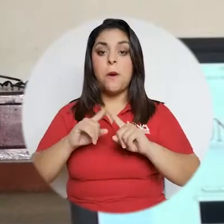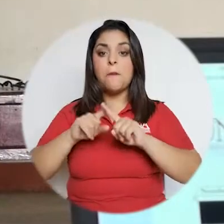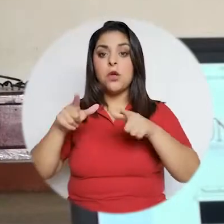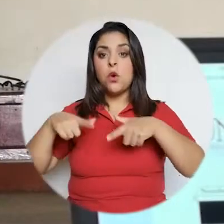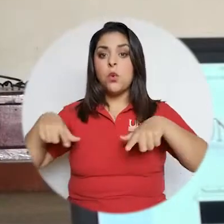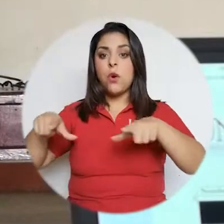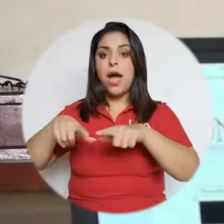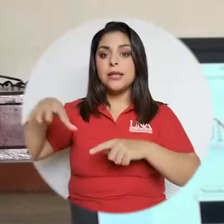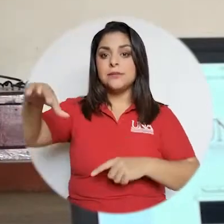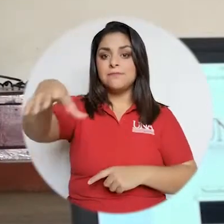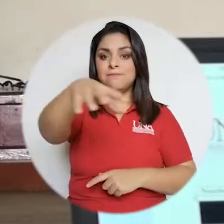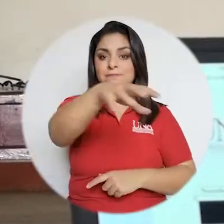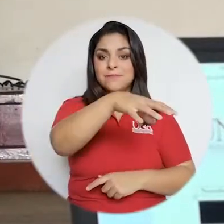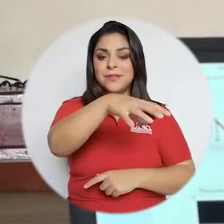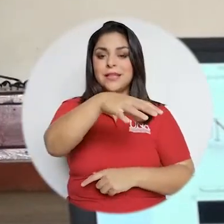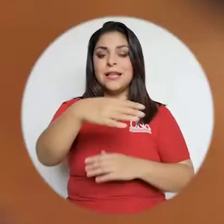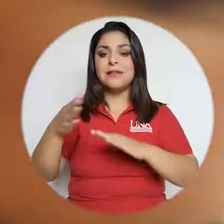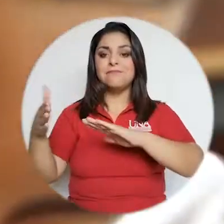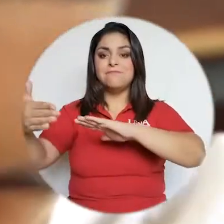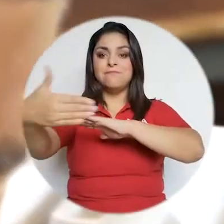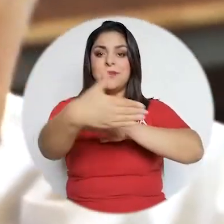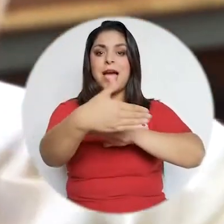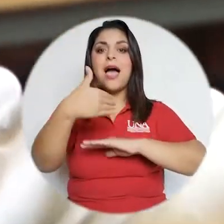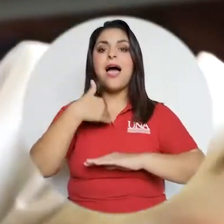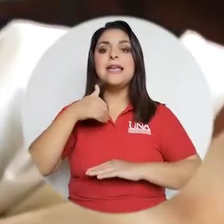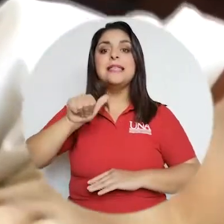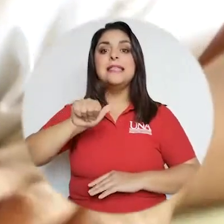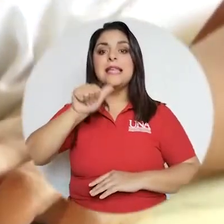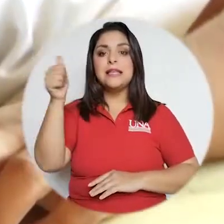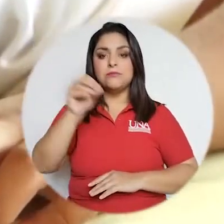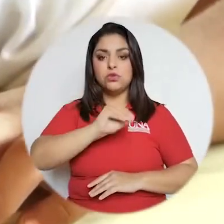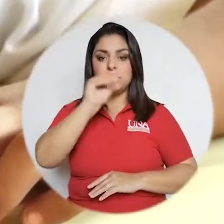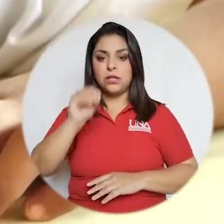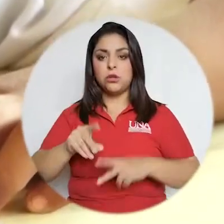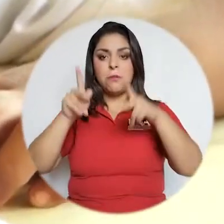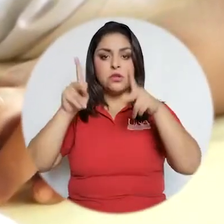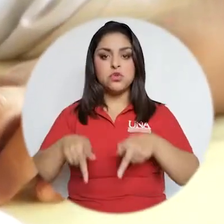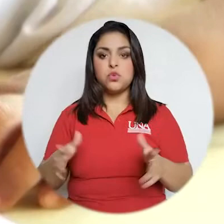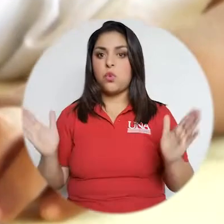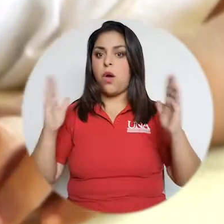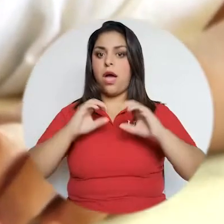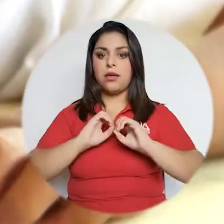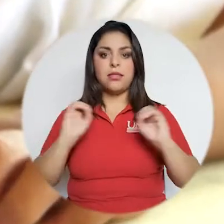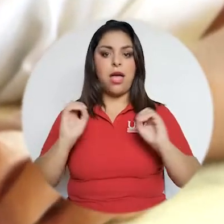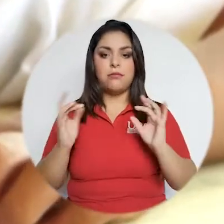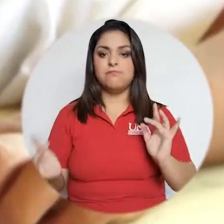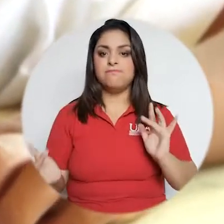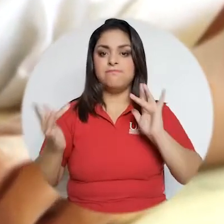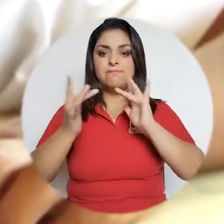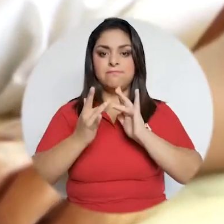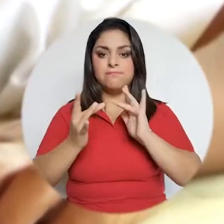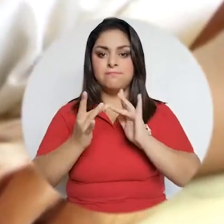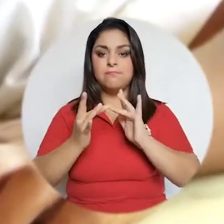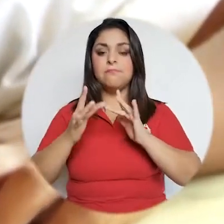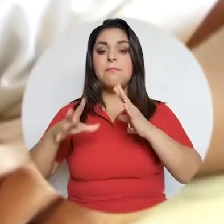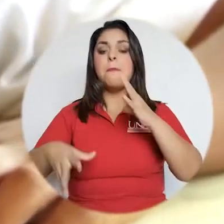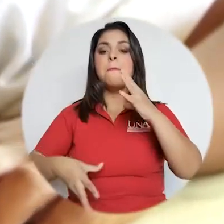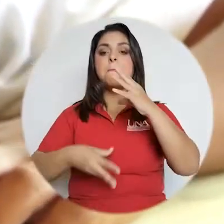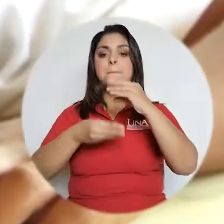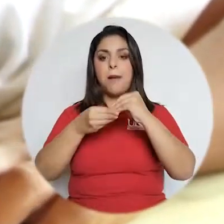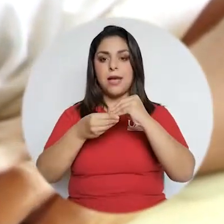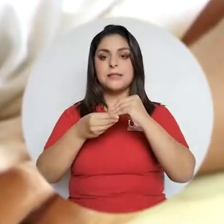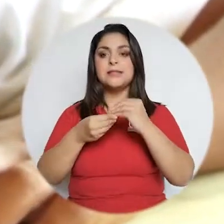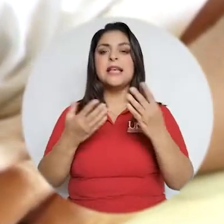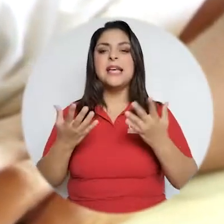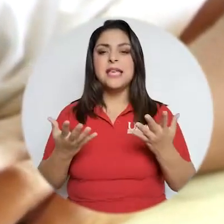la zona periférica tenemos un 10% de personas sin conexión alguna. Pero a eso se suma lo que usted muy bien señalaba,